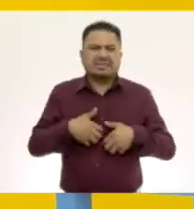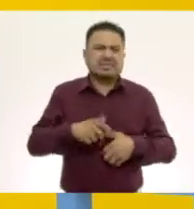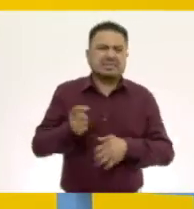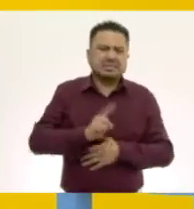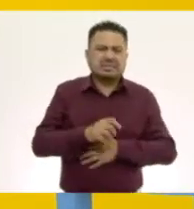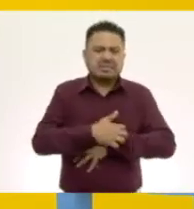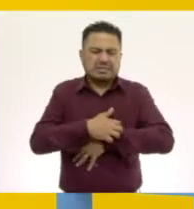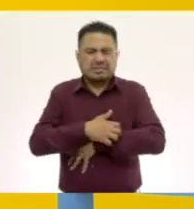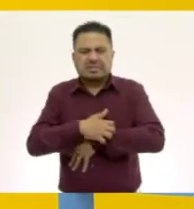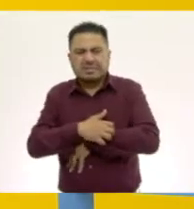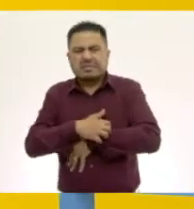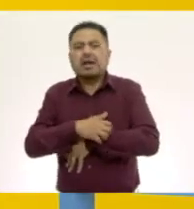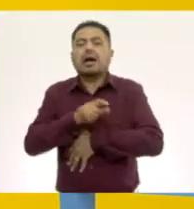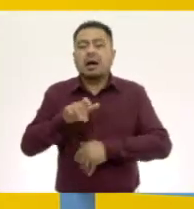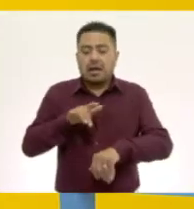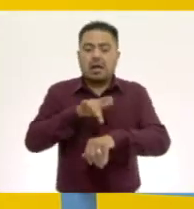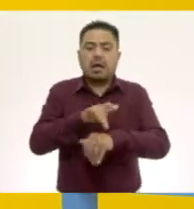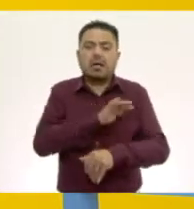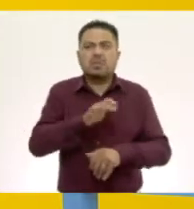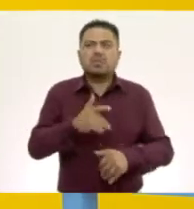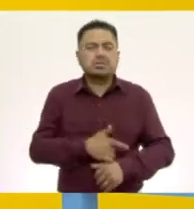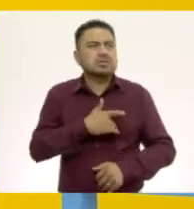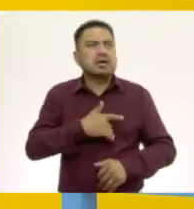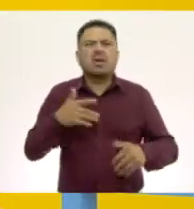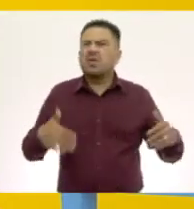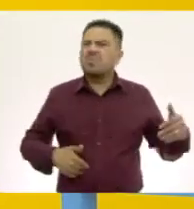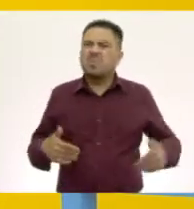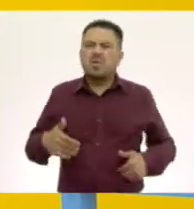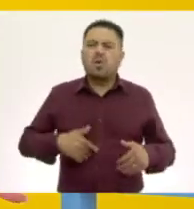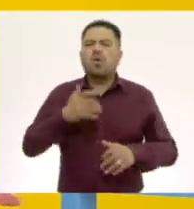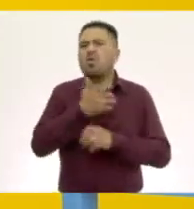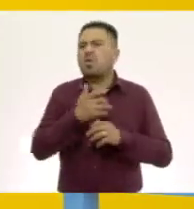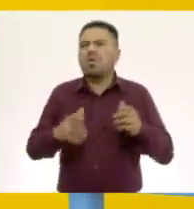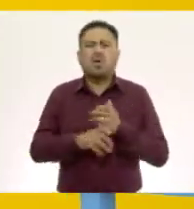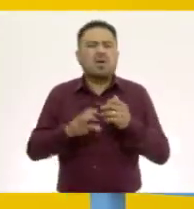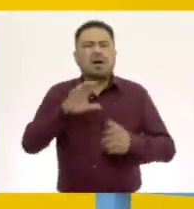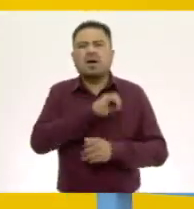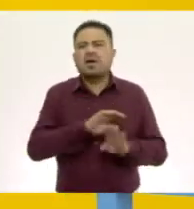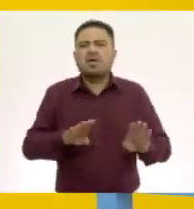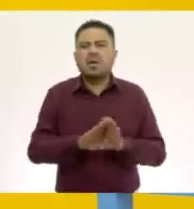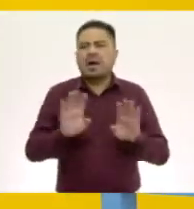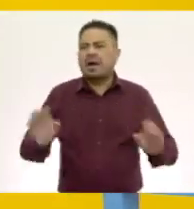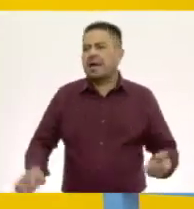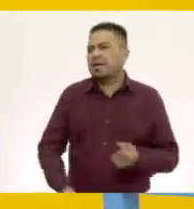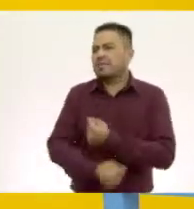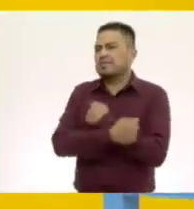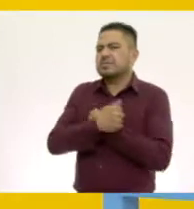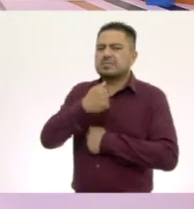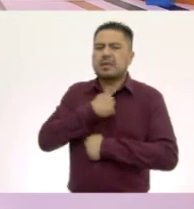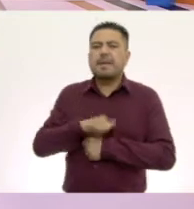del tacto me permite reconocer que me molestan. O hay cosas que me gustan bastante, como un abrazo de mi mamá.